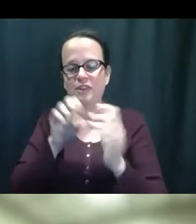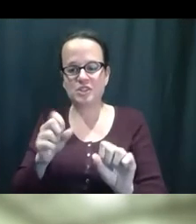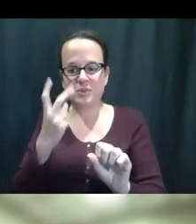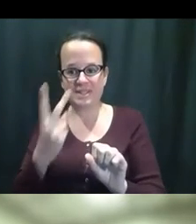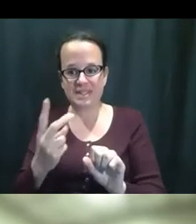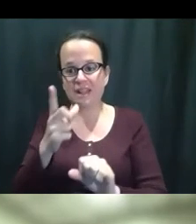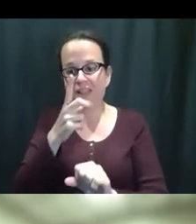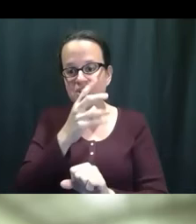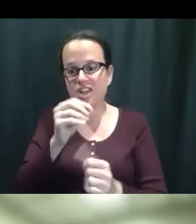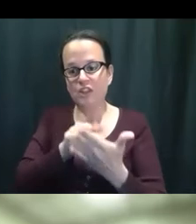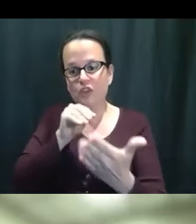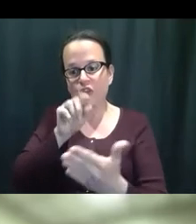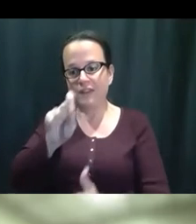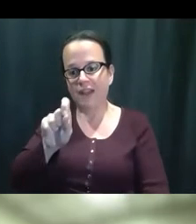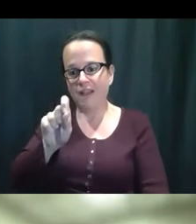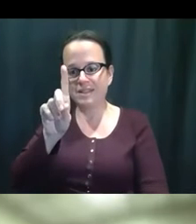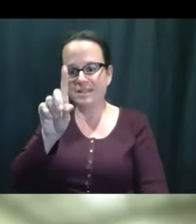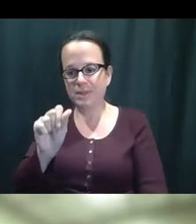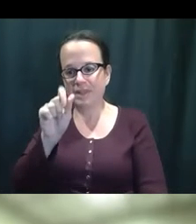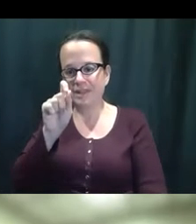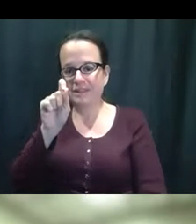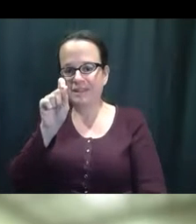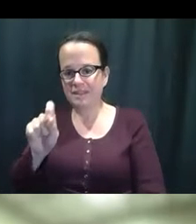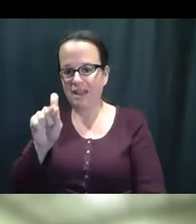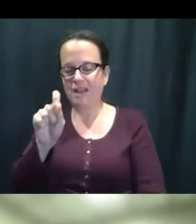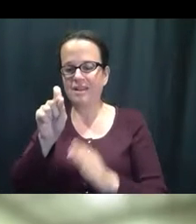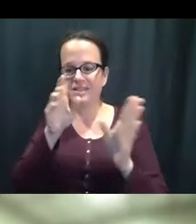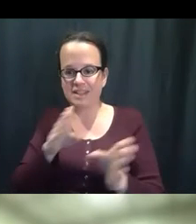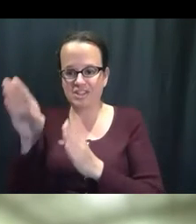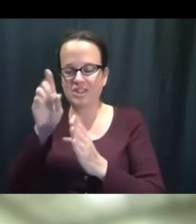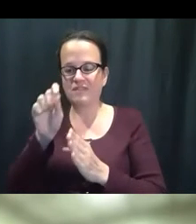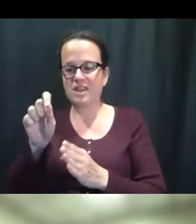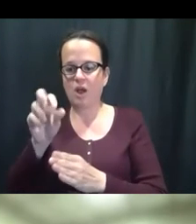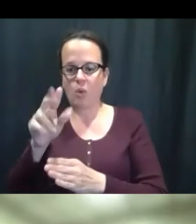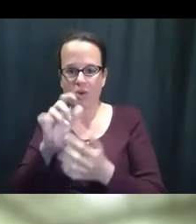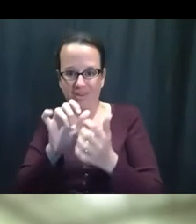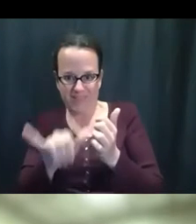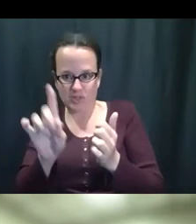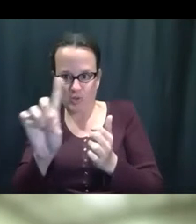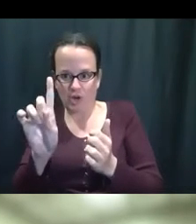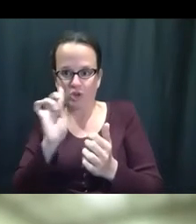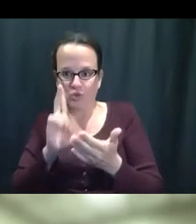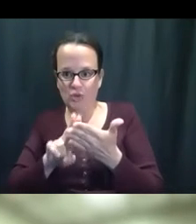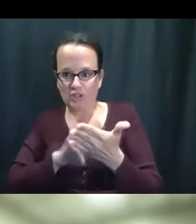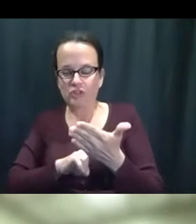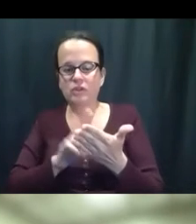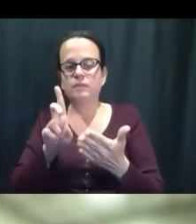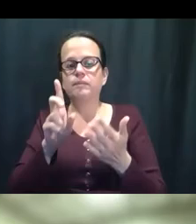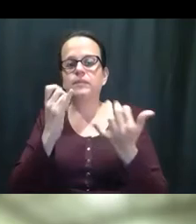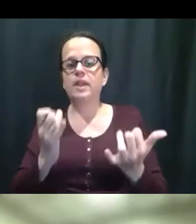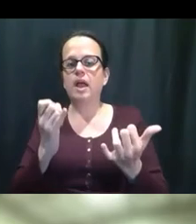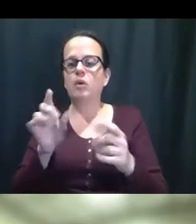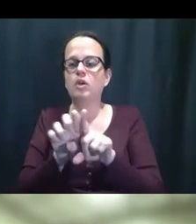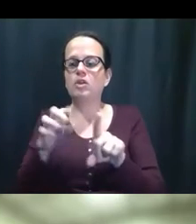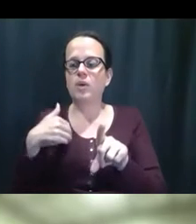almuerzo y aprendizaje el, el mediodía. que está en disabilities.org en donde, eh, punto org en donde